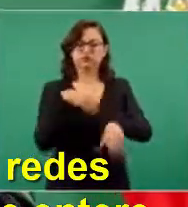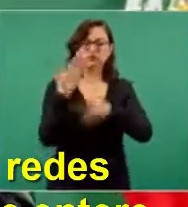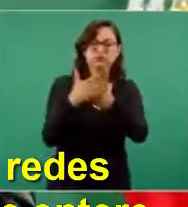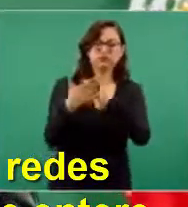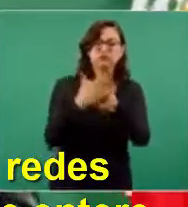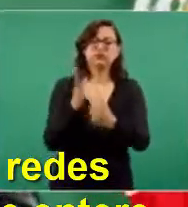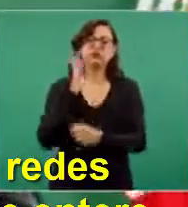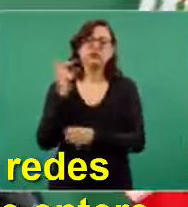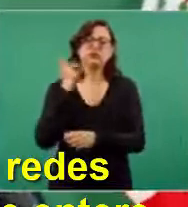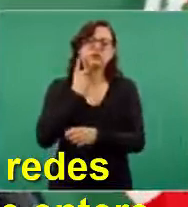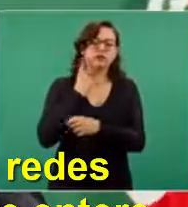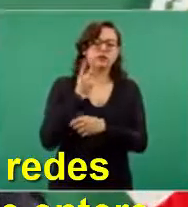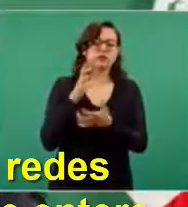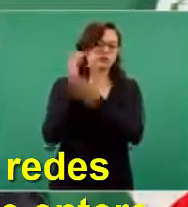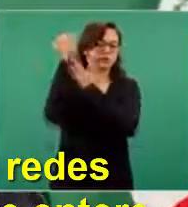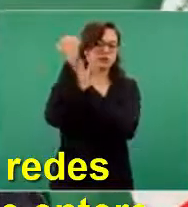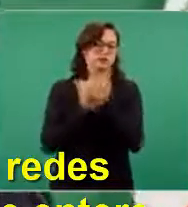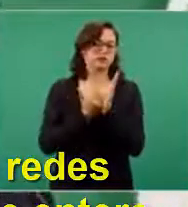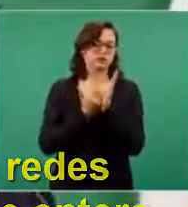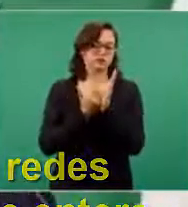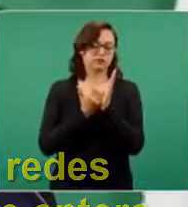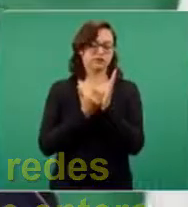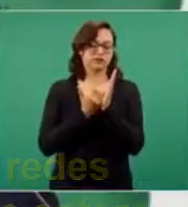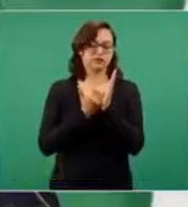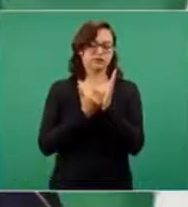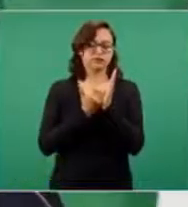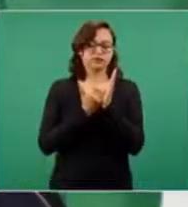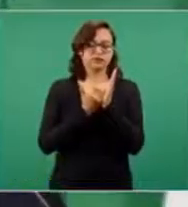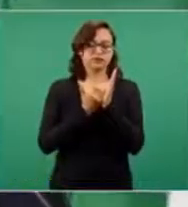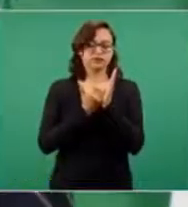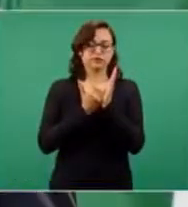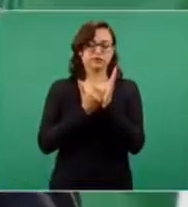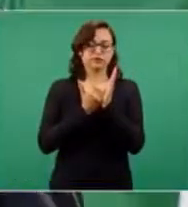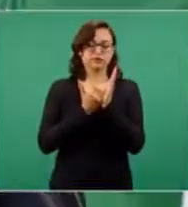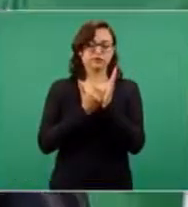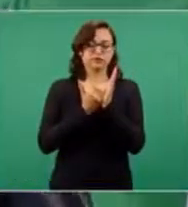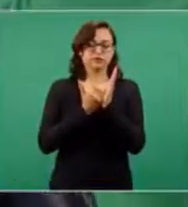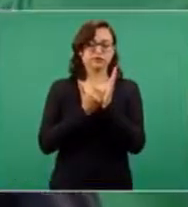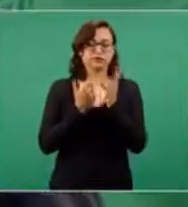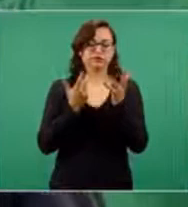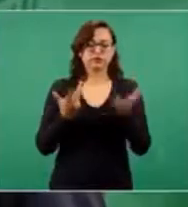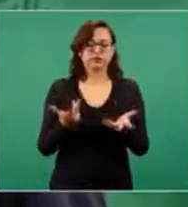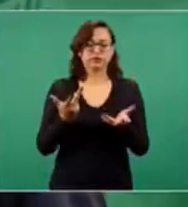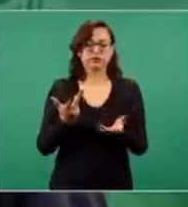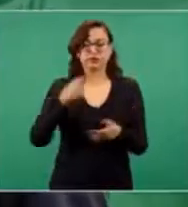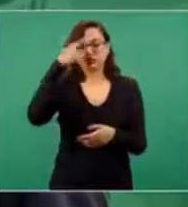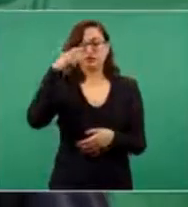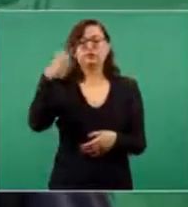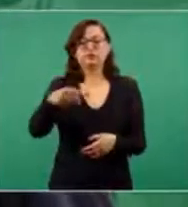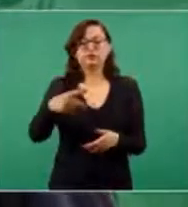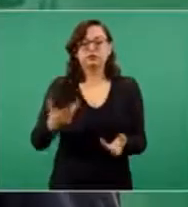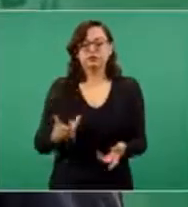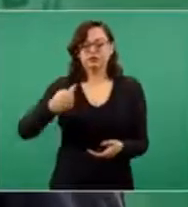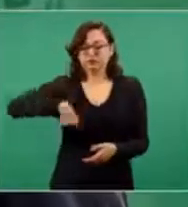para que no pudiésemos nosotros utilizar el